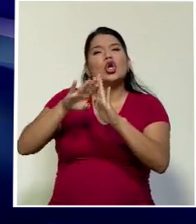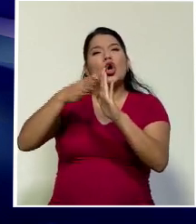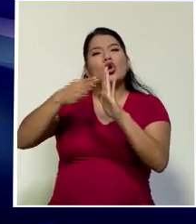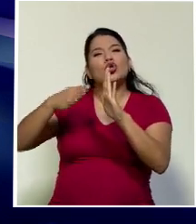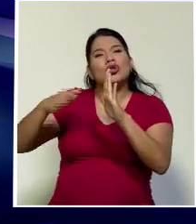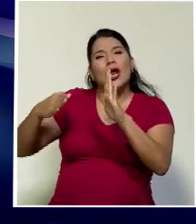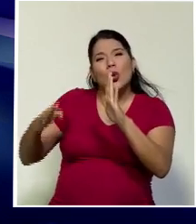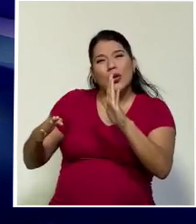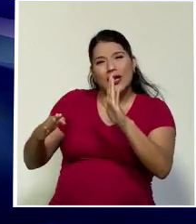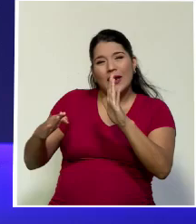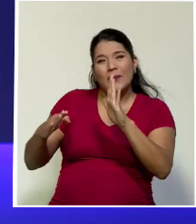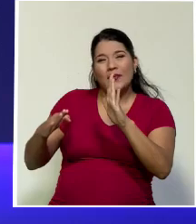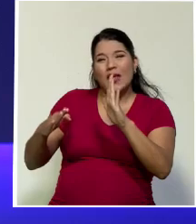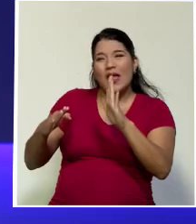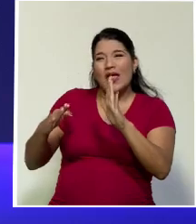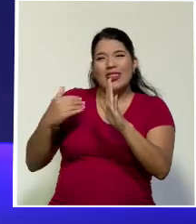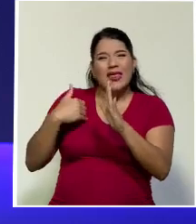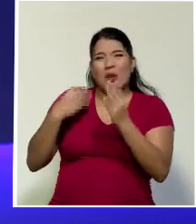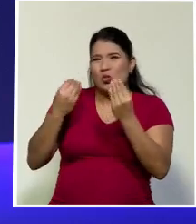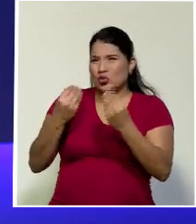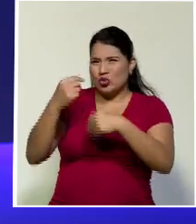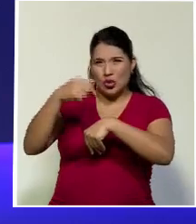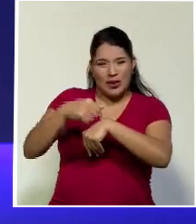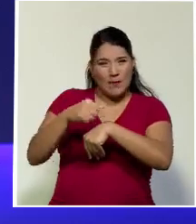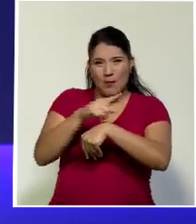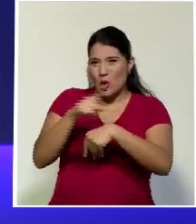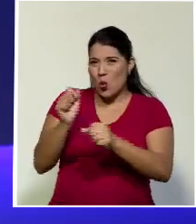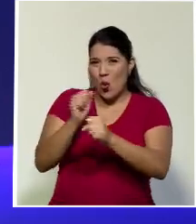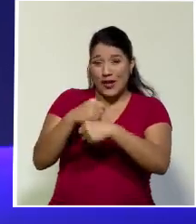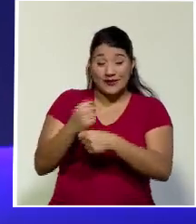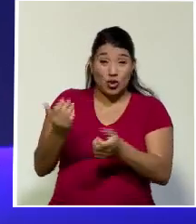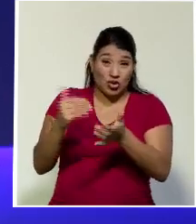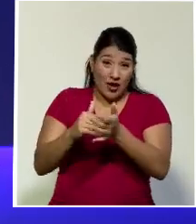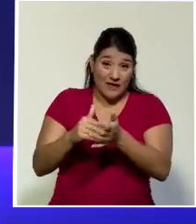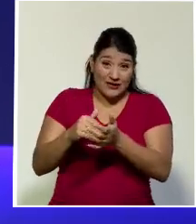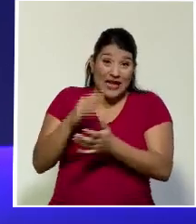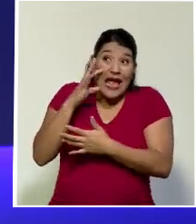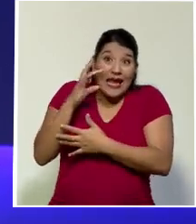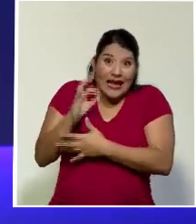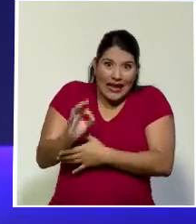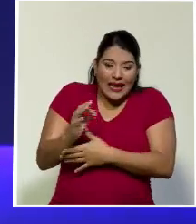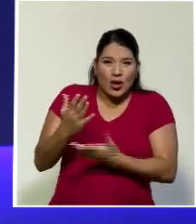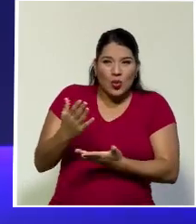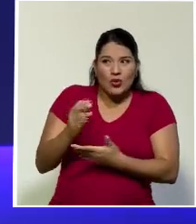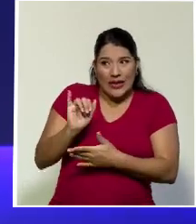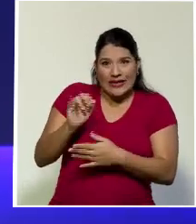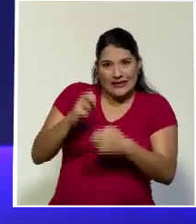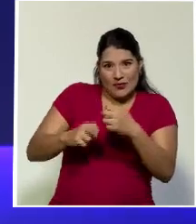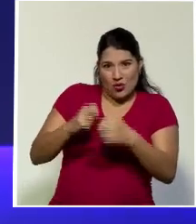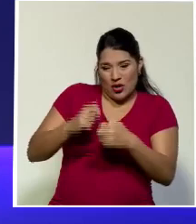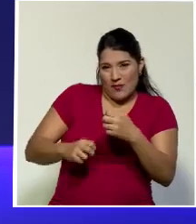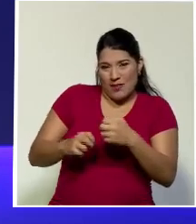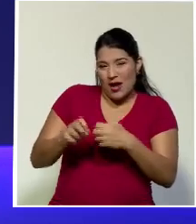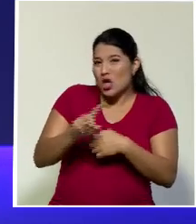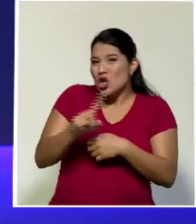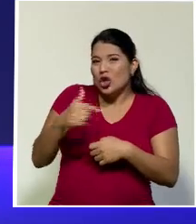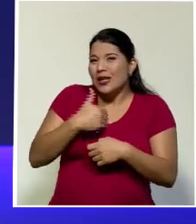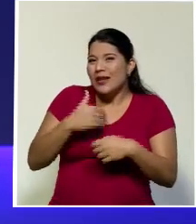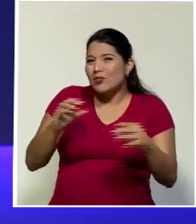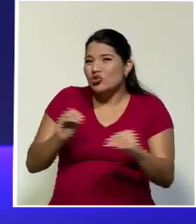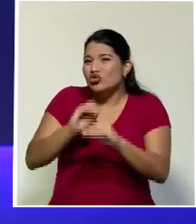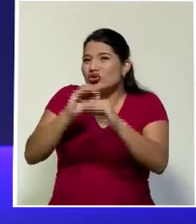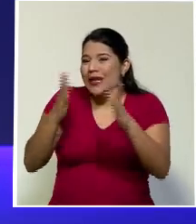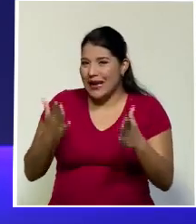no realizarse. Bueno, creo que es parte del problema justamente no tener claridad de cuánto significa eso. Hay un estudio